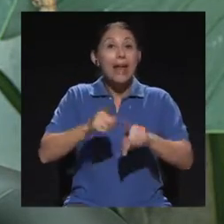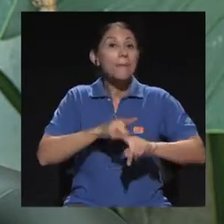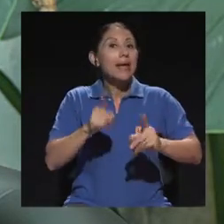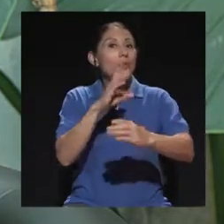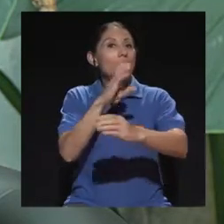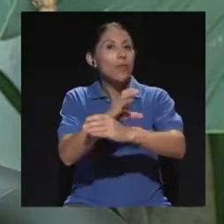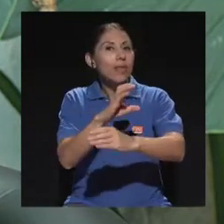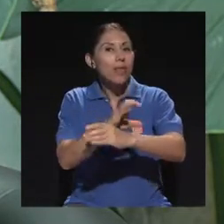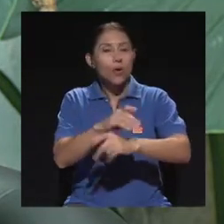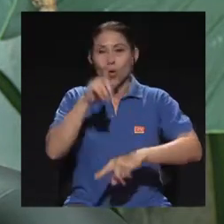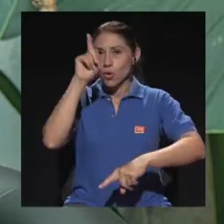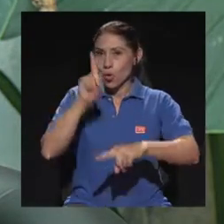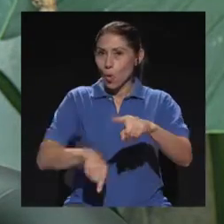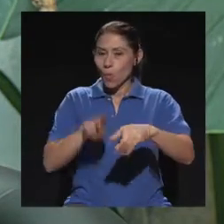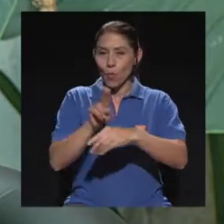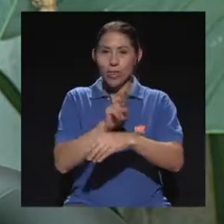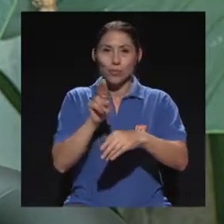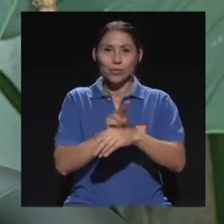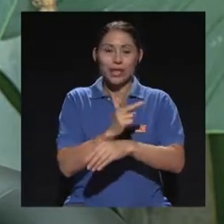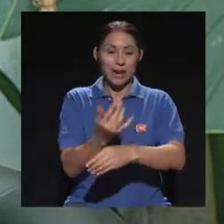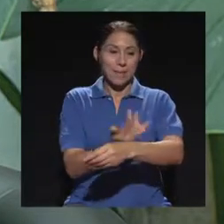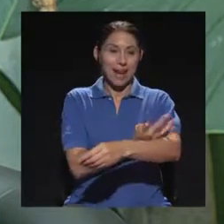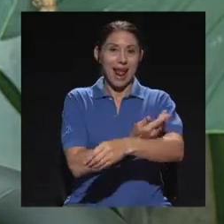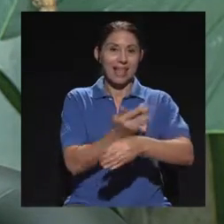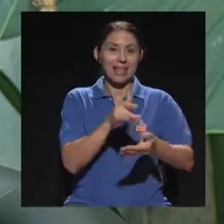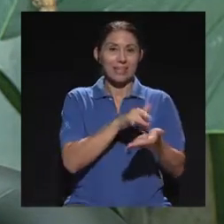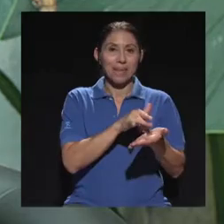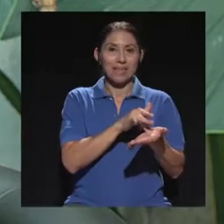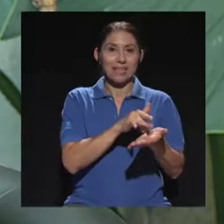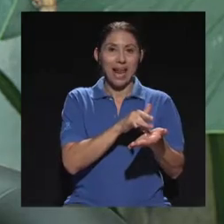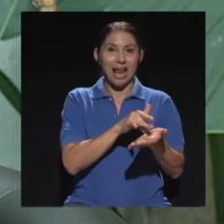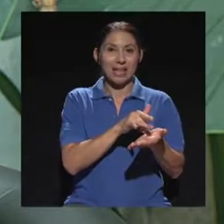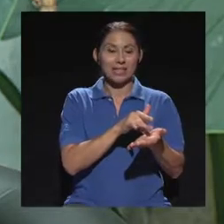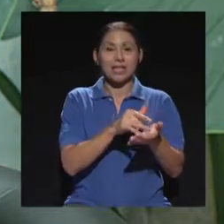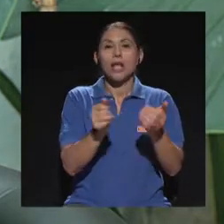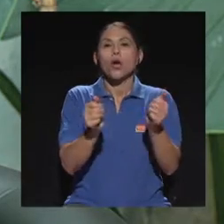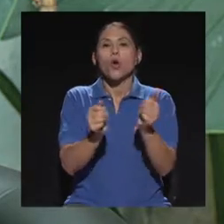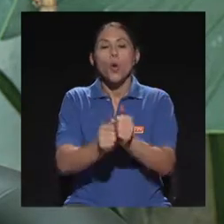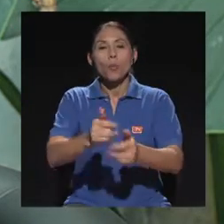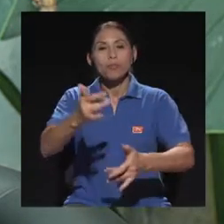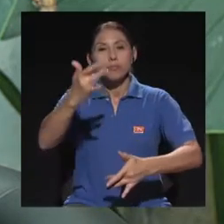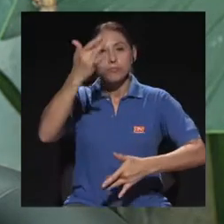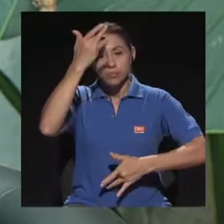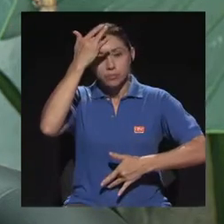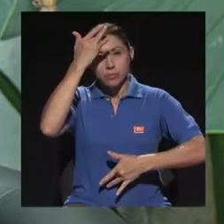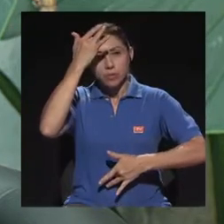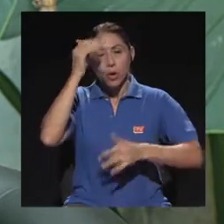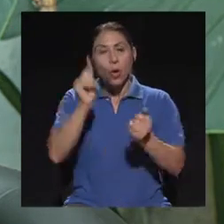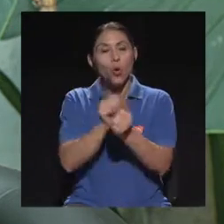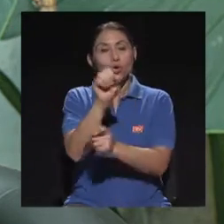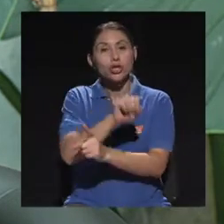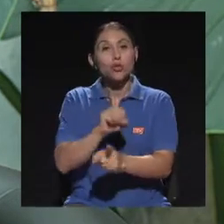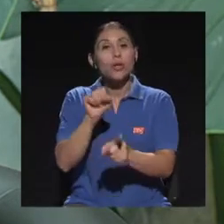plantas medicinales ni productos naturales en patologías o en situaciones en los que se comprometa la vida del